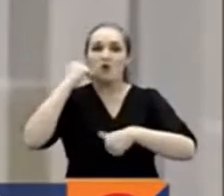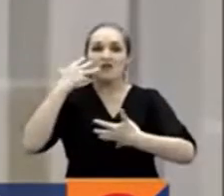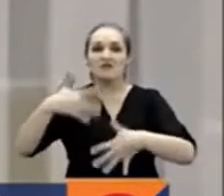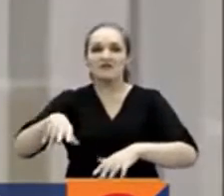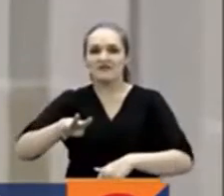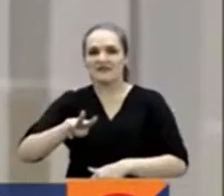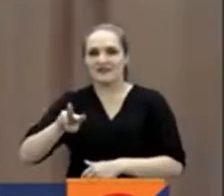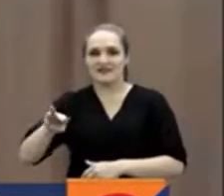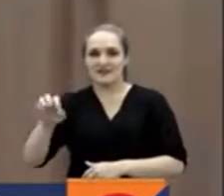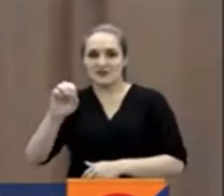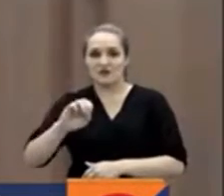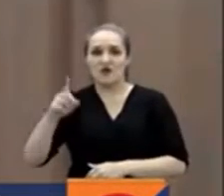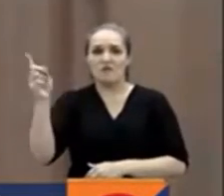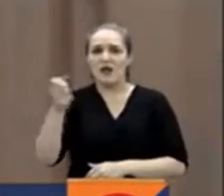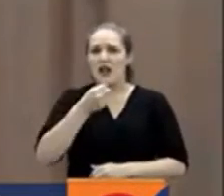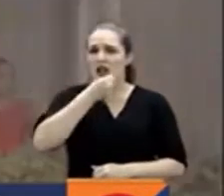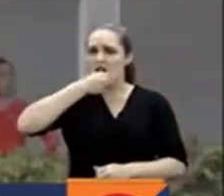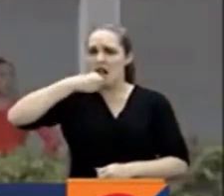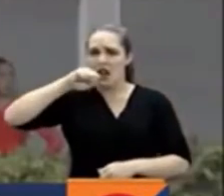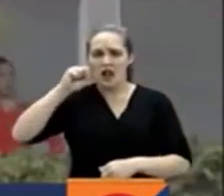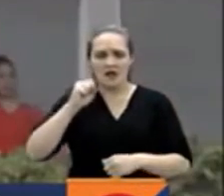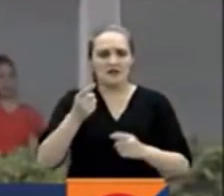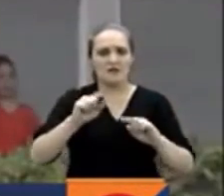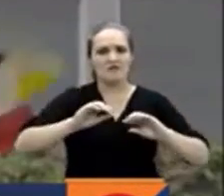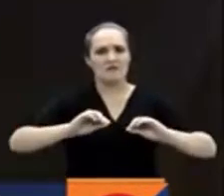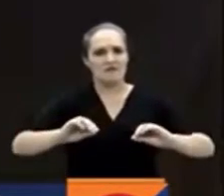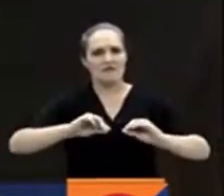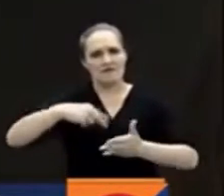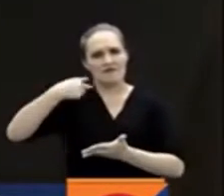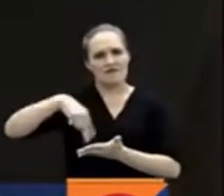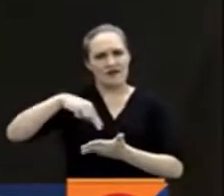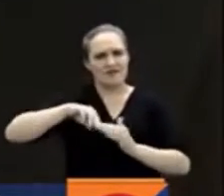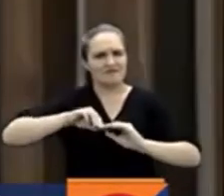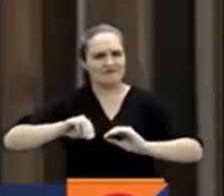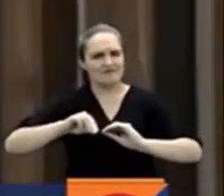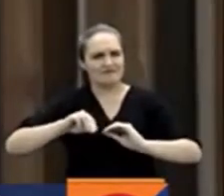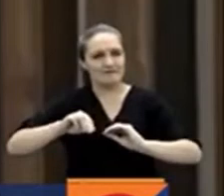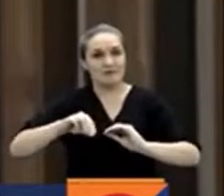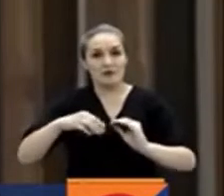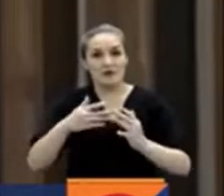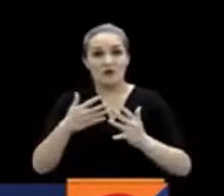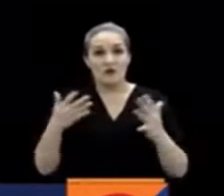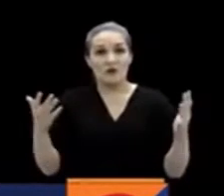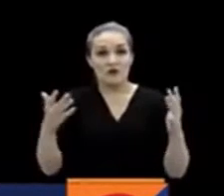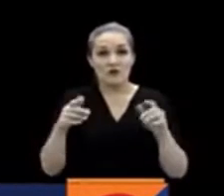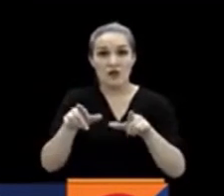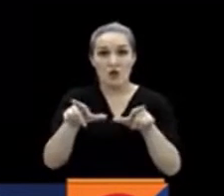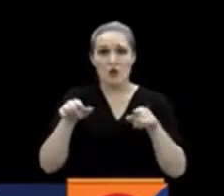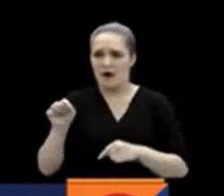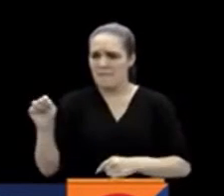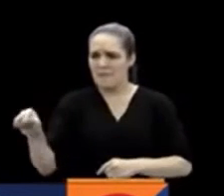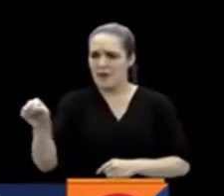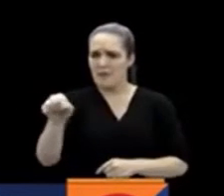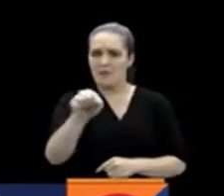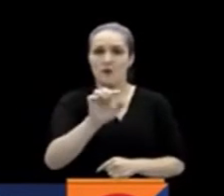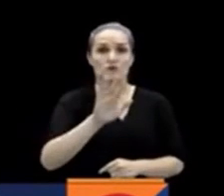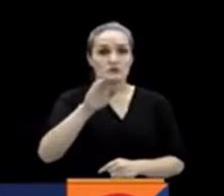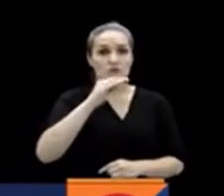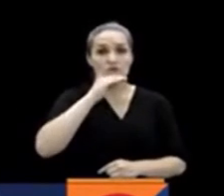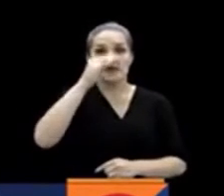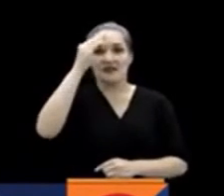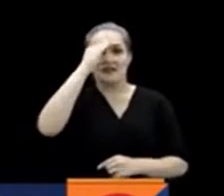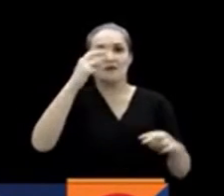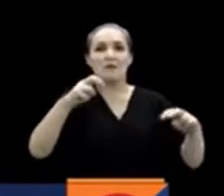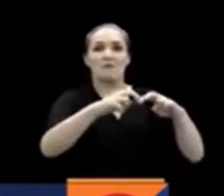octubre. Habrá canto, baile y actividades formativas para los asistentes. La cita será en variados escenarios de la ciudad y en